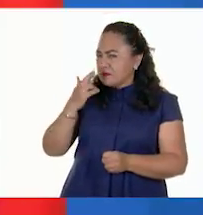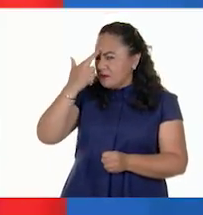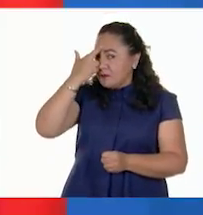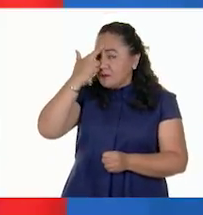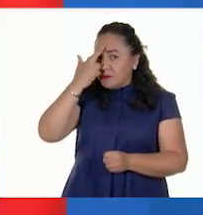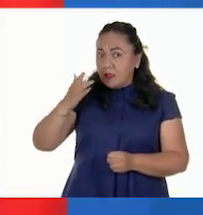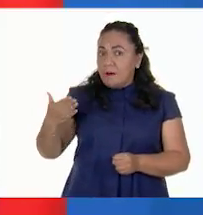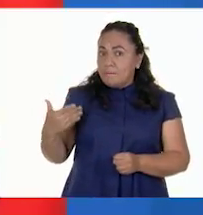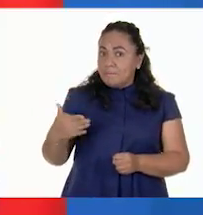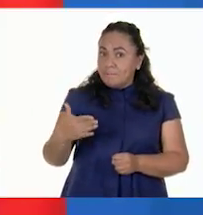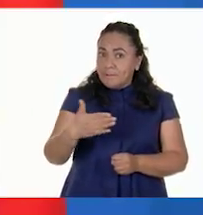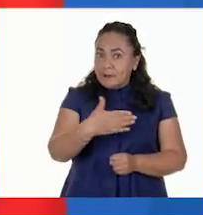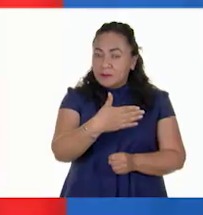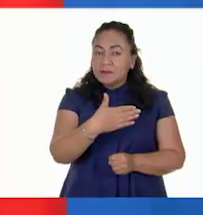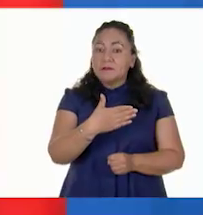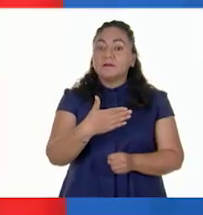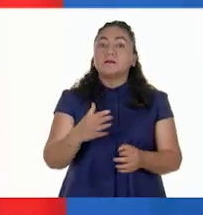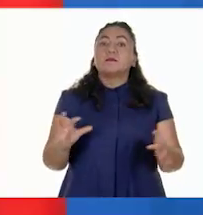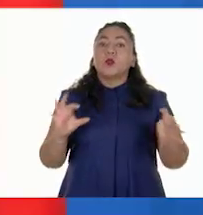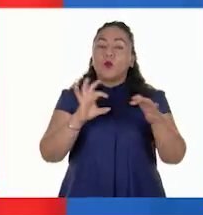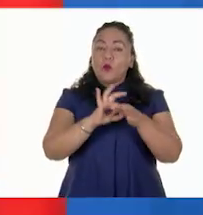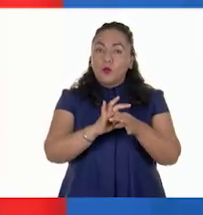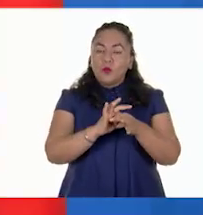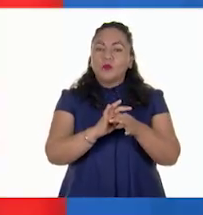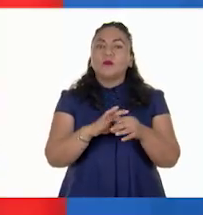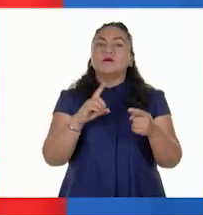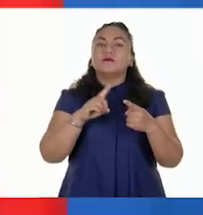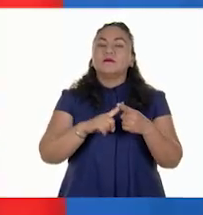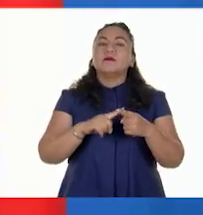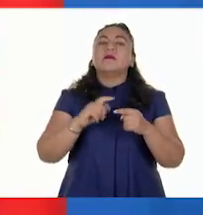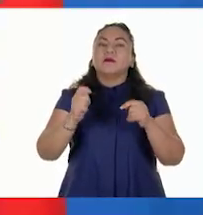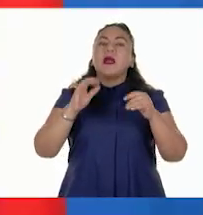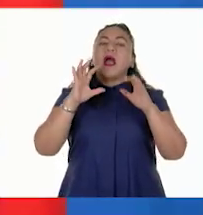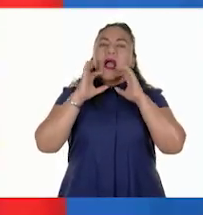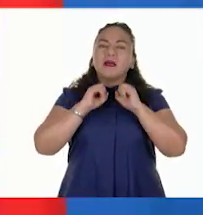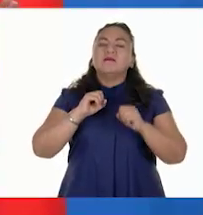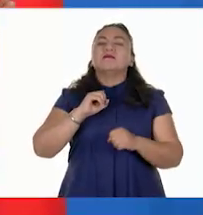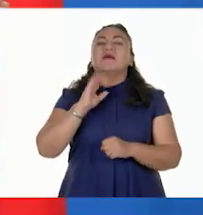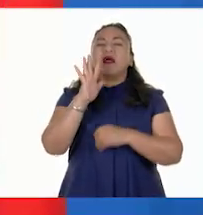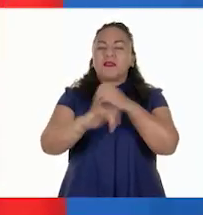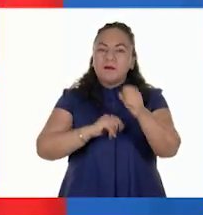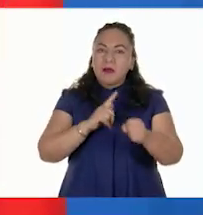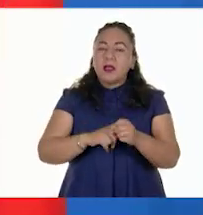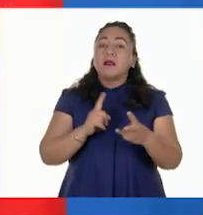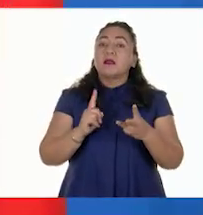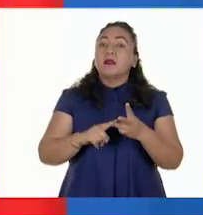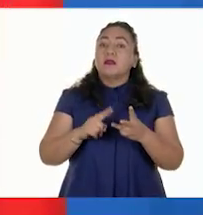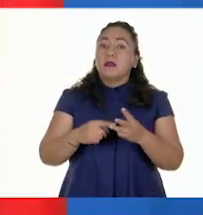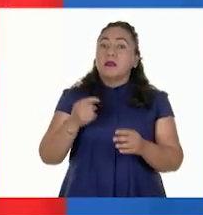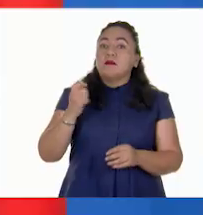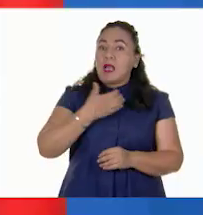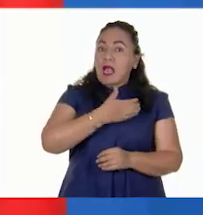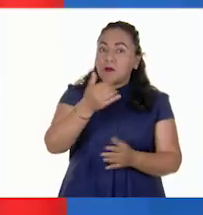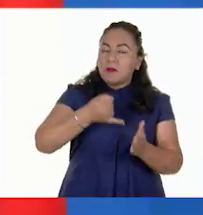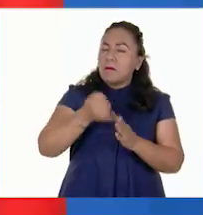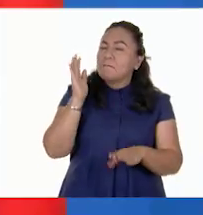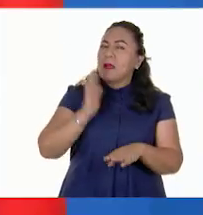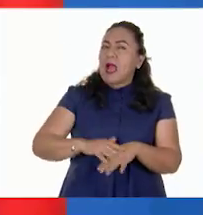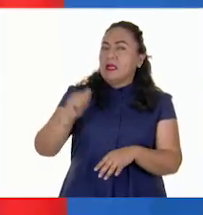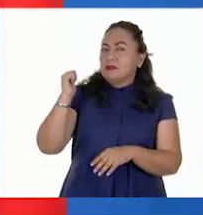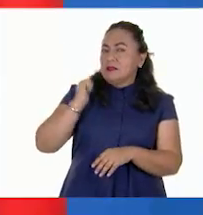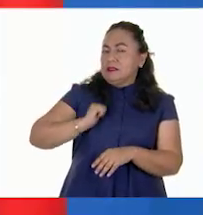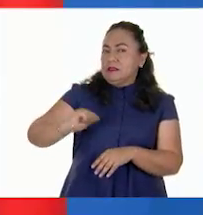la pesca junto con la agricultura y la ganadería es de las actividades más antiguas que ha practicado el ser humano.